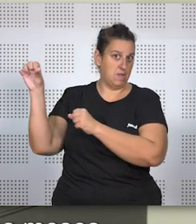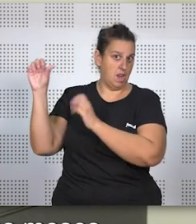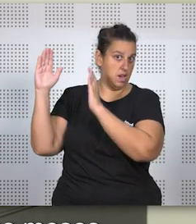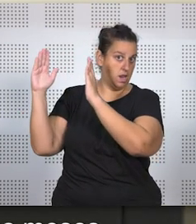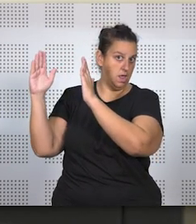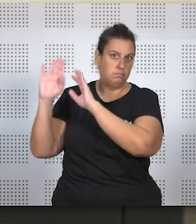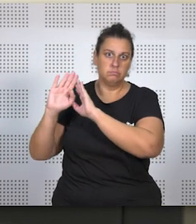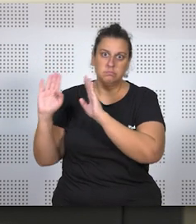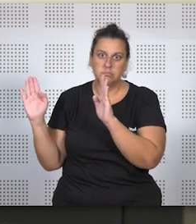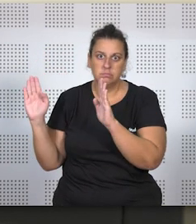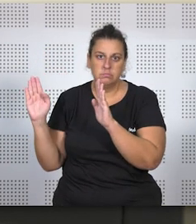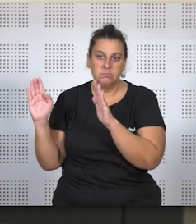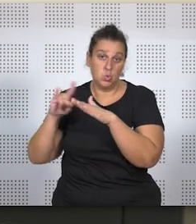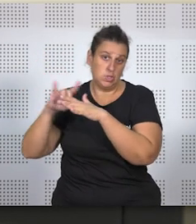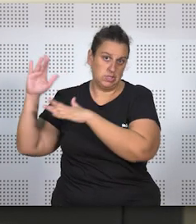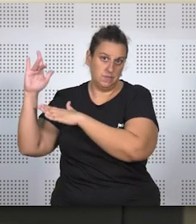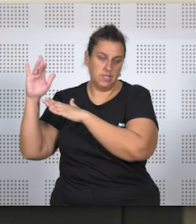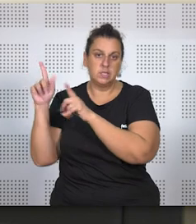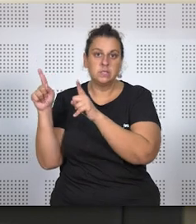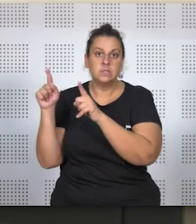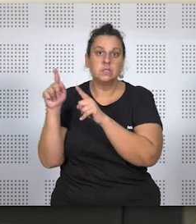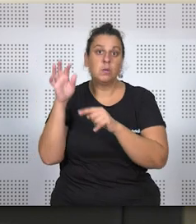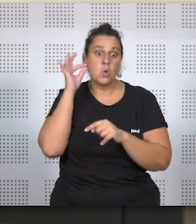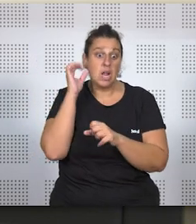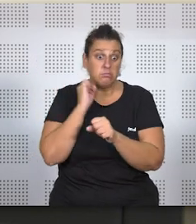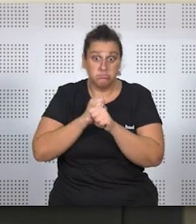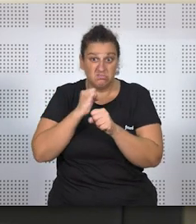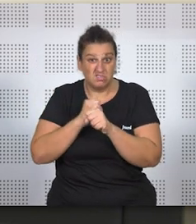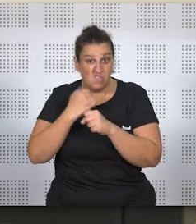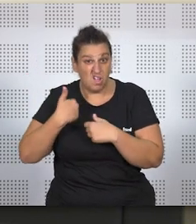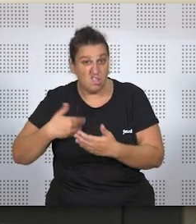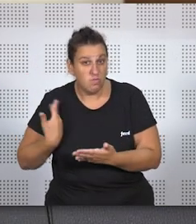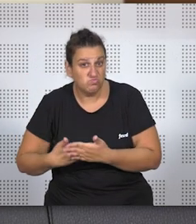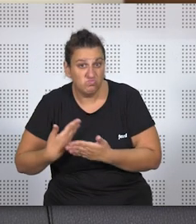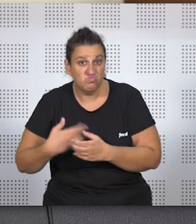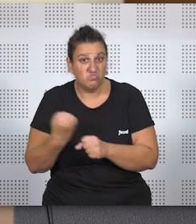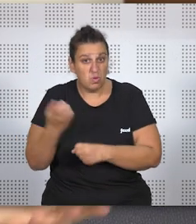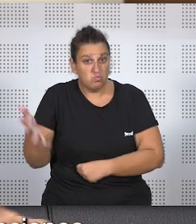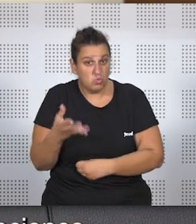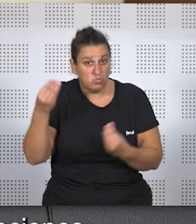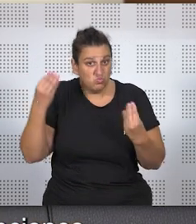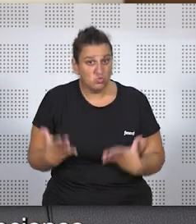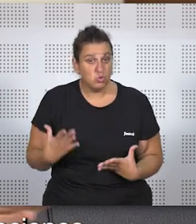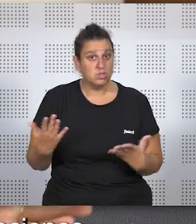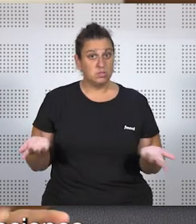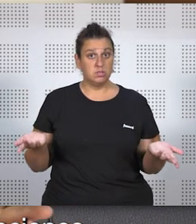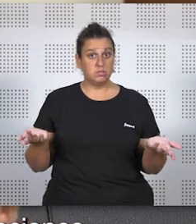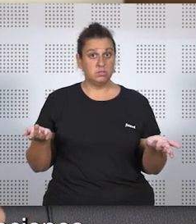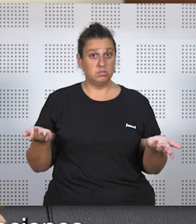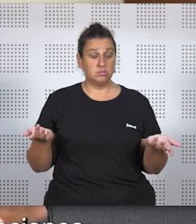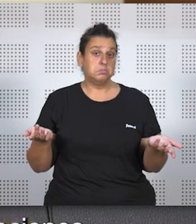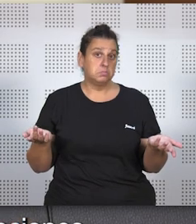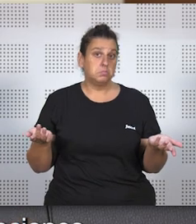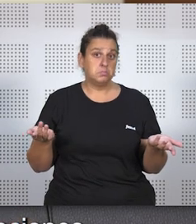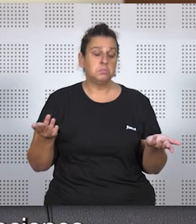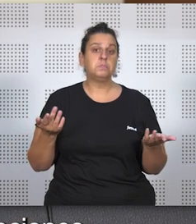y esta persona había teletrabajado previamente y no había ningún problema con que hubiera trabajado. Su rendimiento era exactamente el mismo